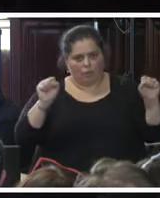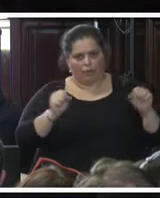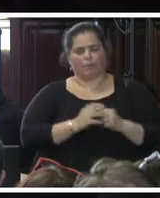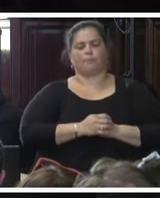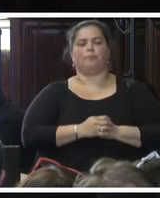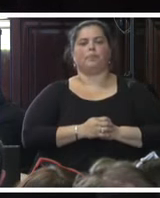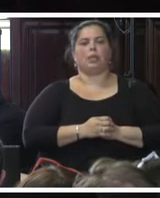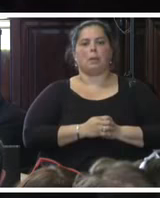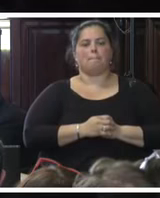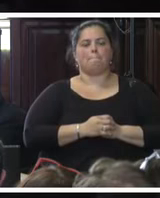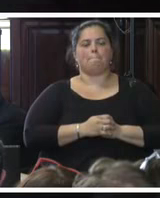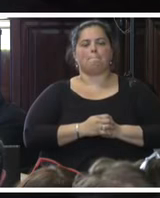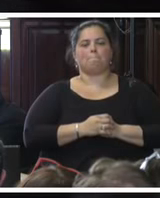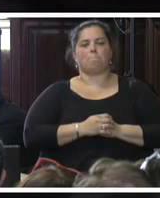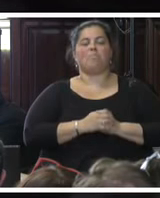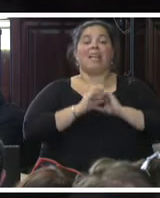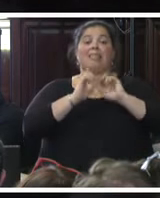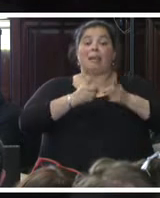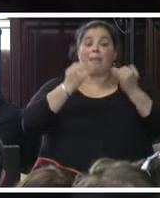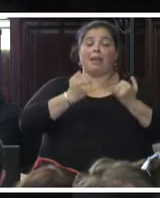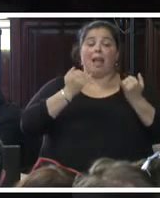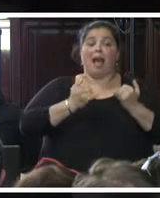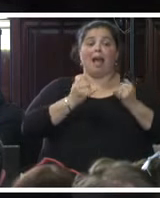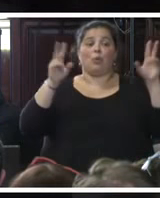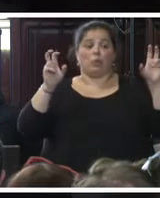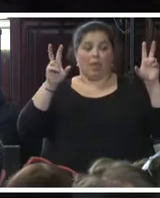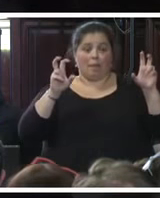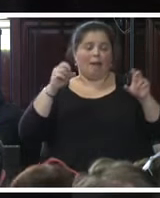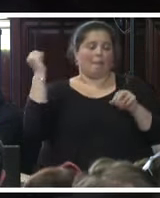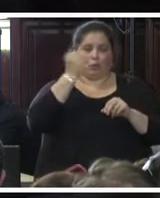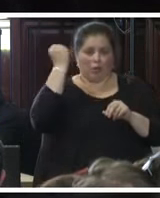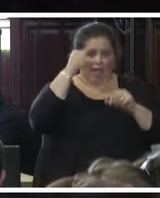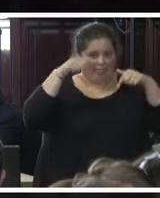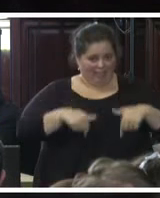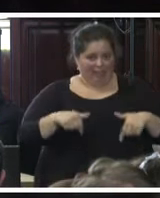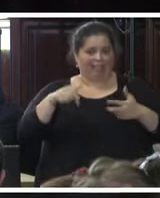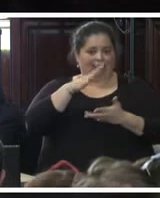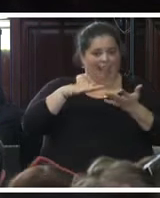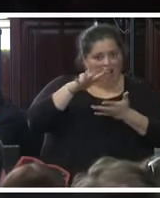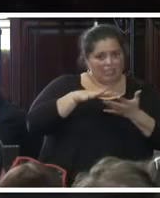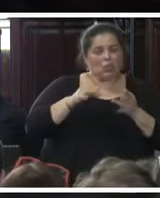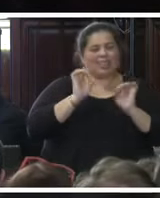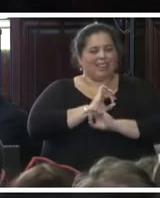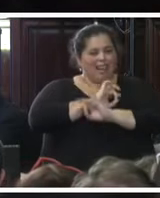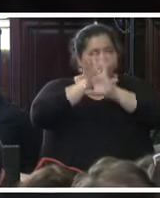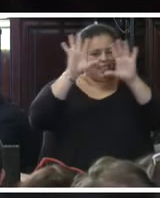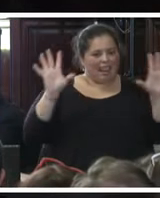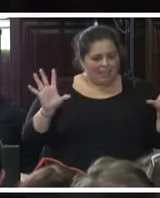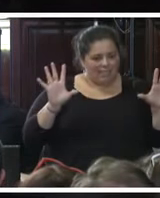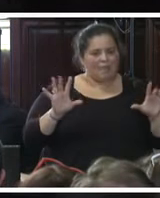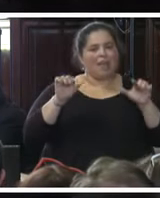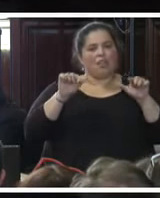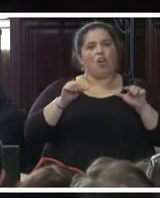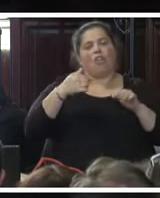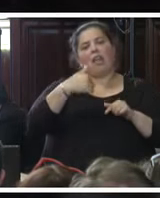Hay un tema también de los fundamentales en esta materia que es el esclarecimiento del rol